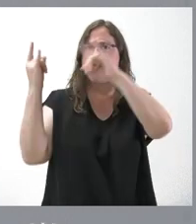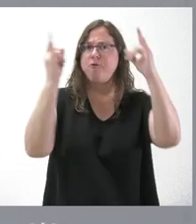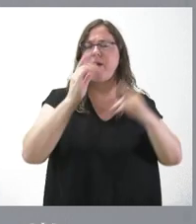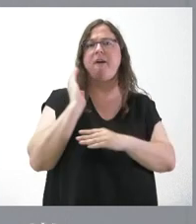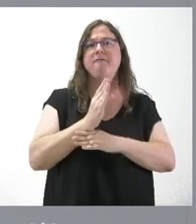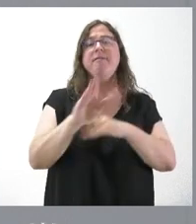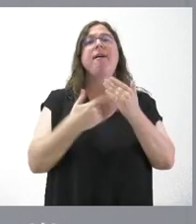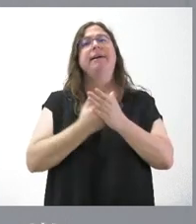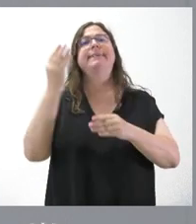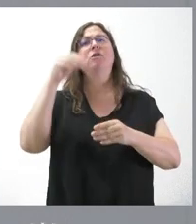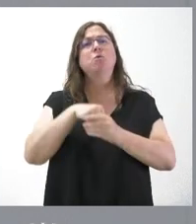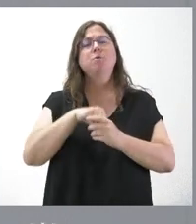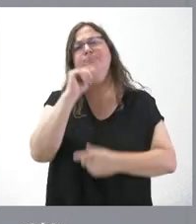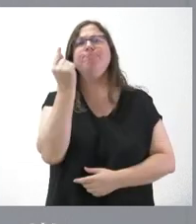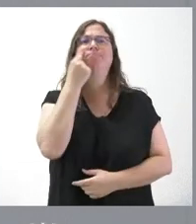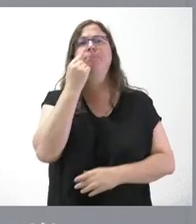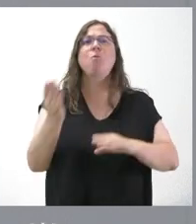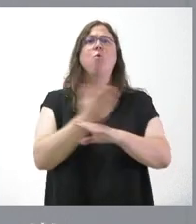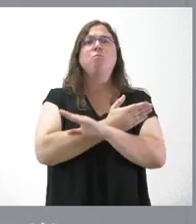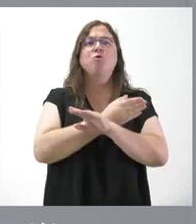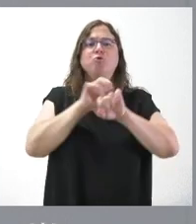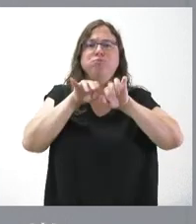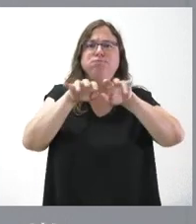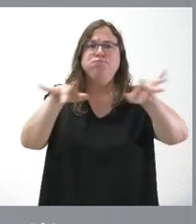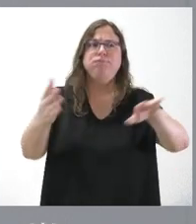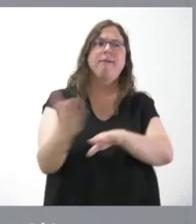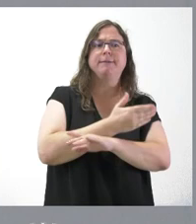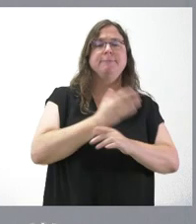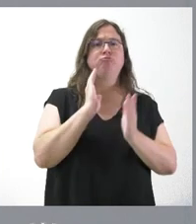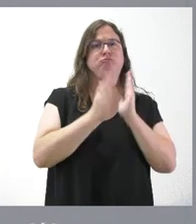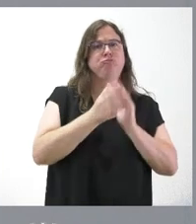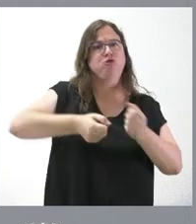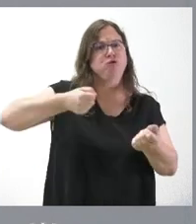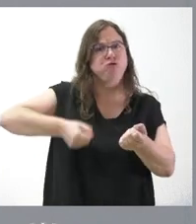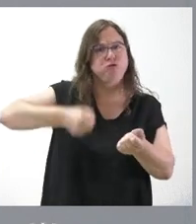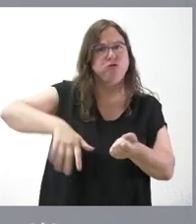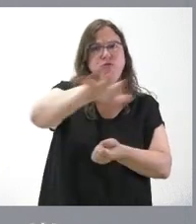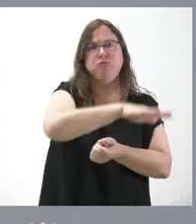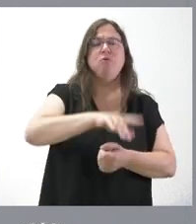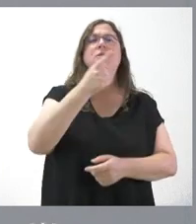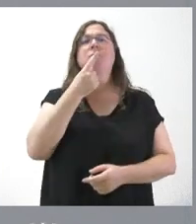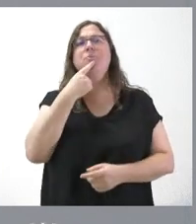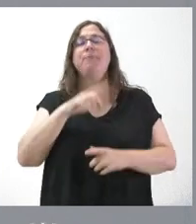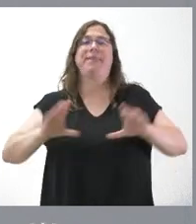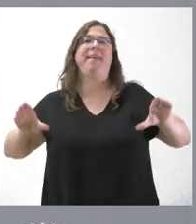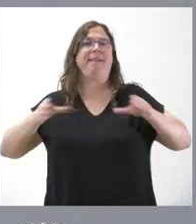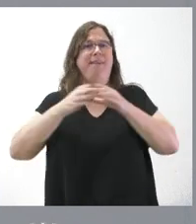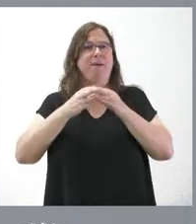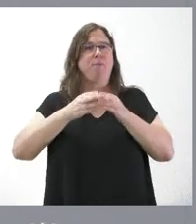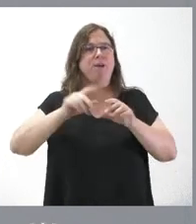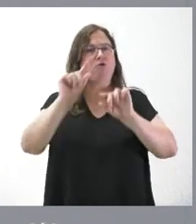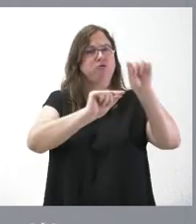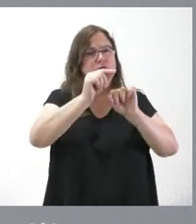e incluye actuaciones de detección temprana de posibles focos, tratamientos culturales sanitarios con cuadrillas de tratamientos